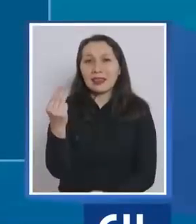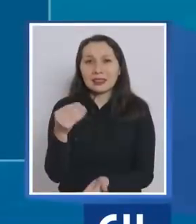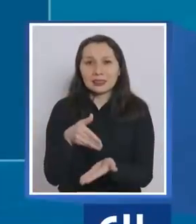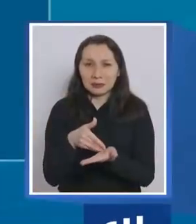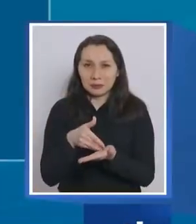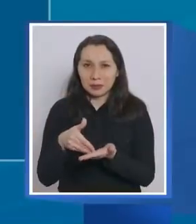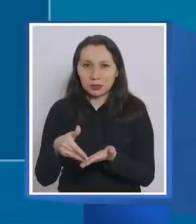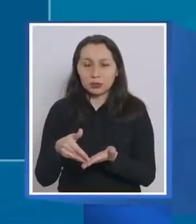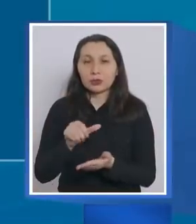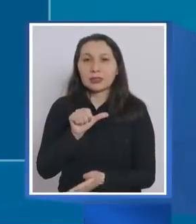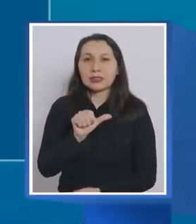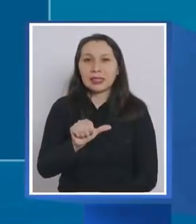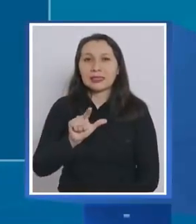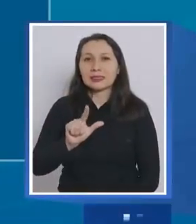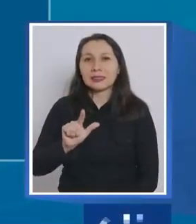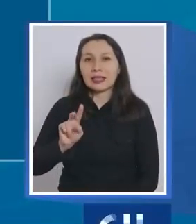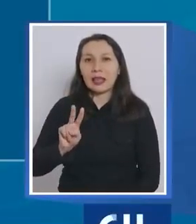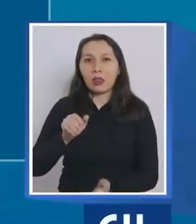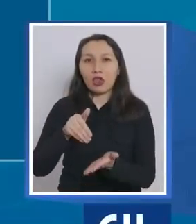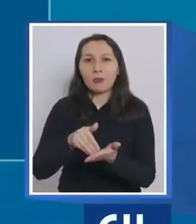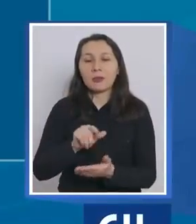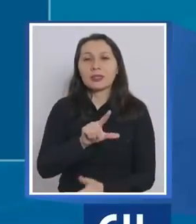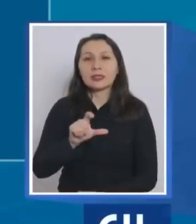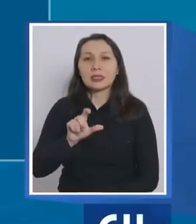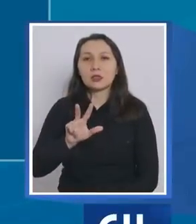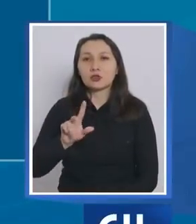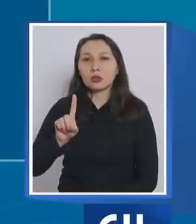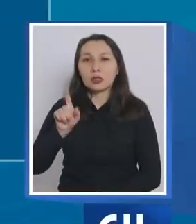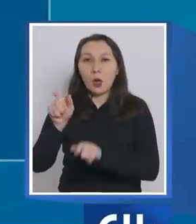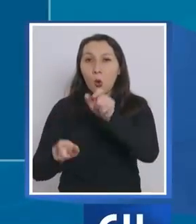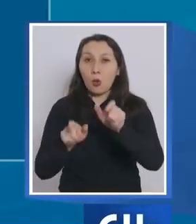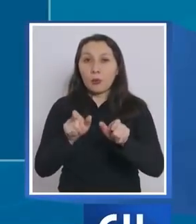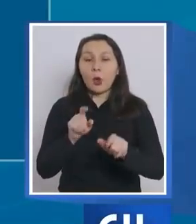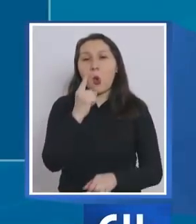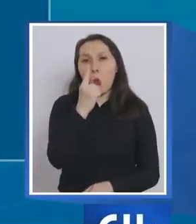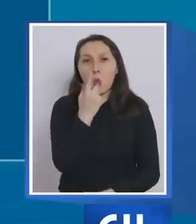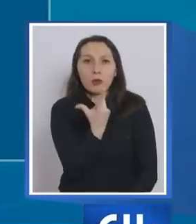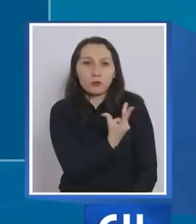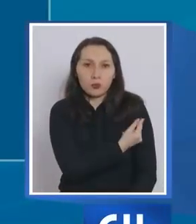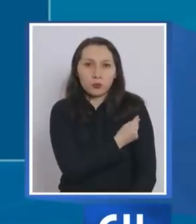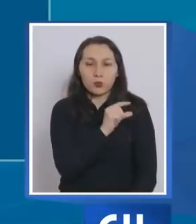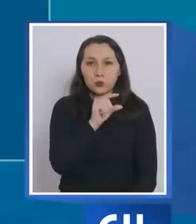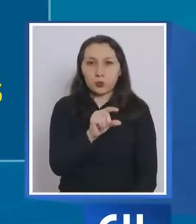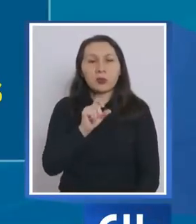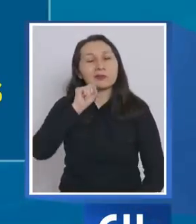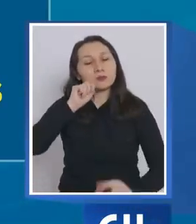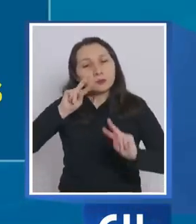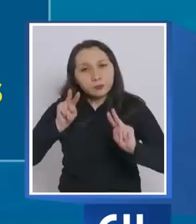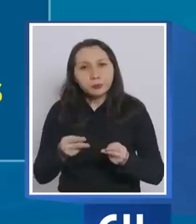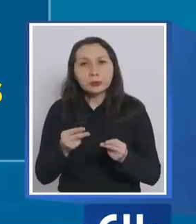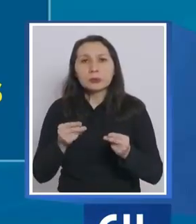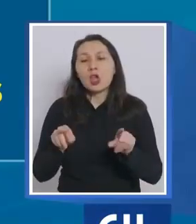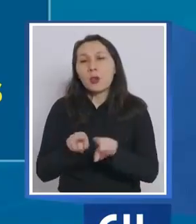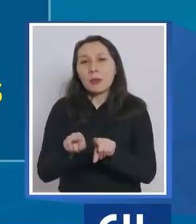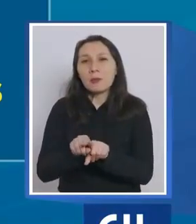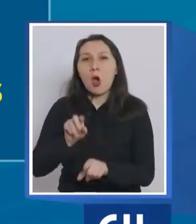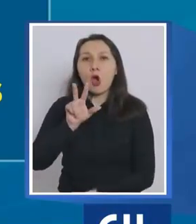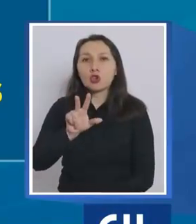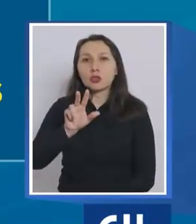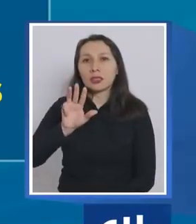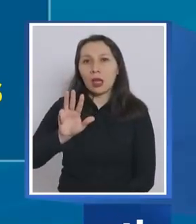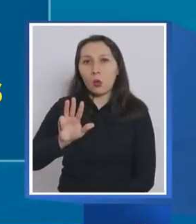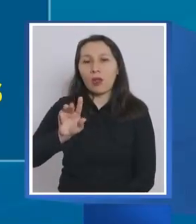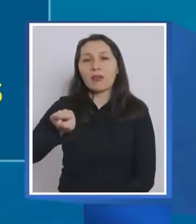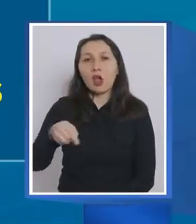.672.781 personas con una dosis lo que equivale al 89